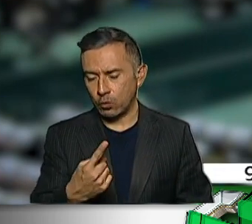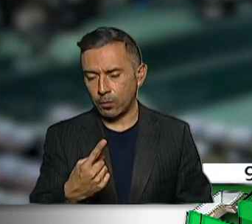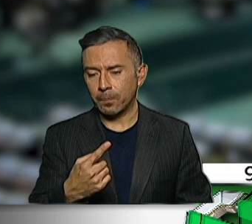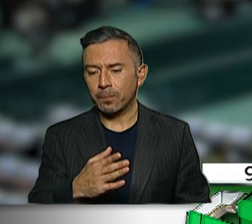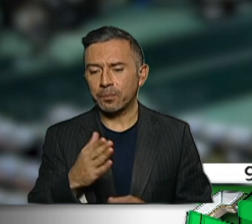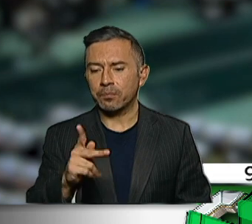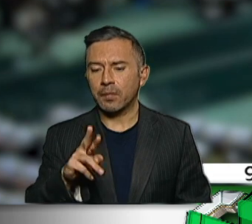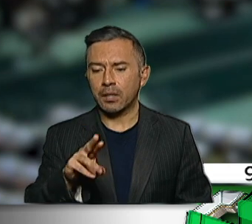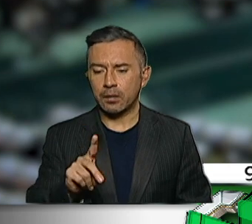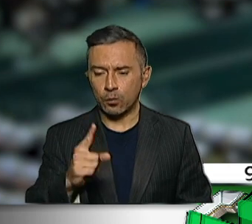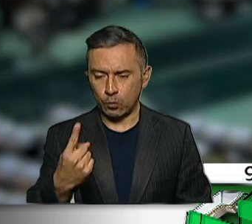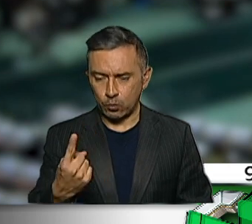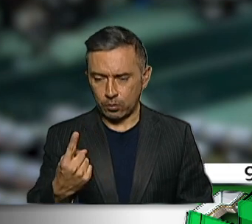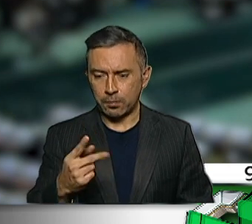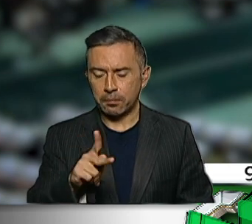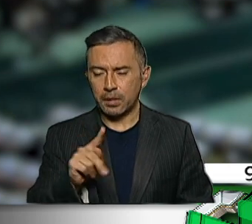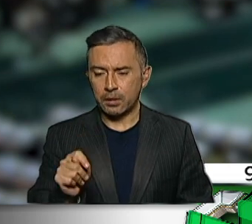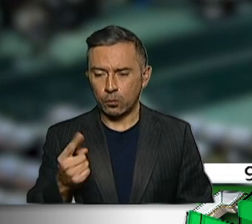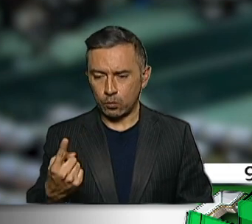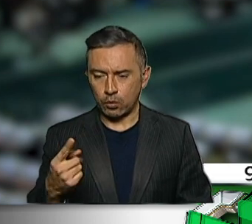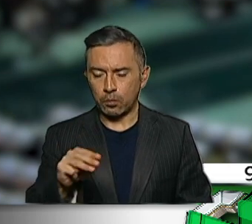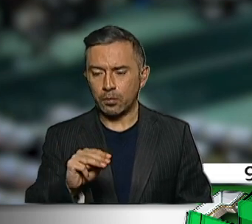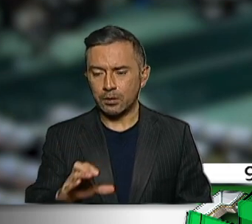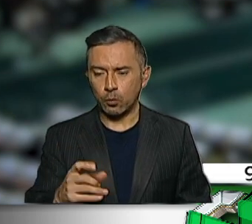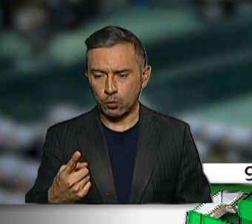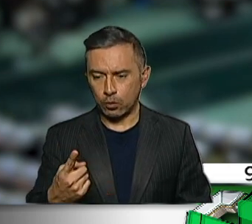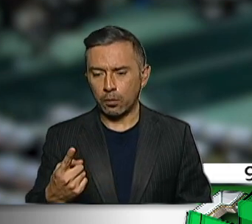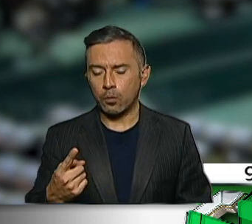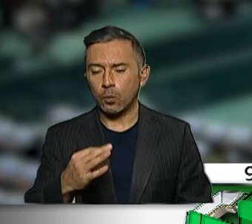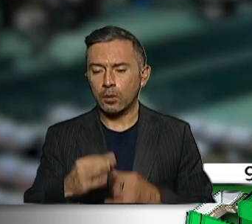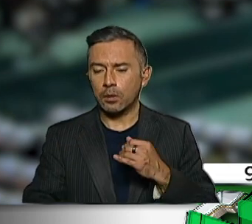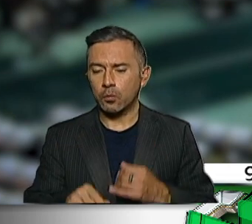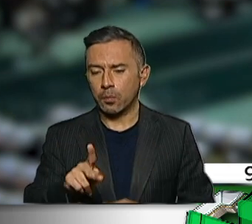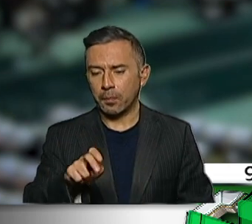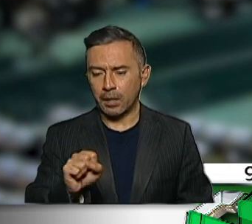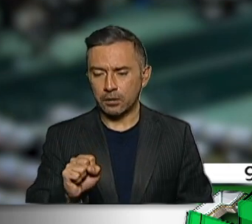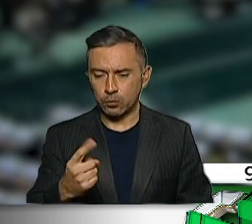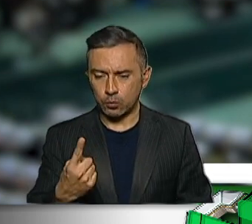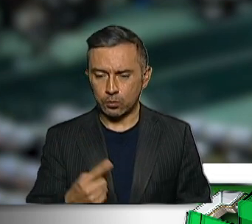uno del Partido del Trabajo, uno de Movimiento Ciudadano y uno del Partido Encuentro Social.